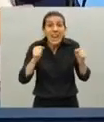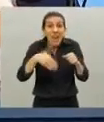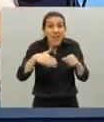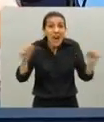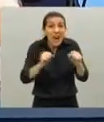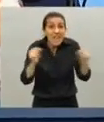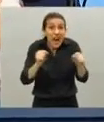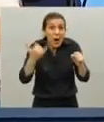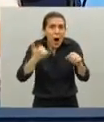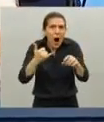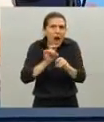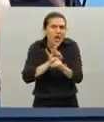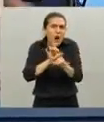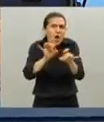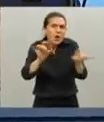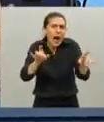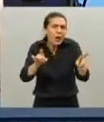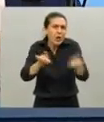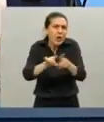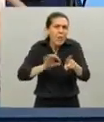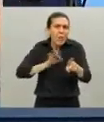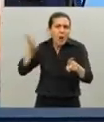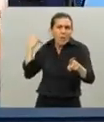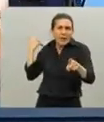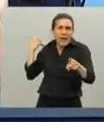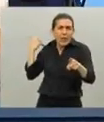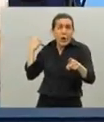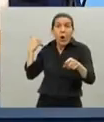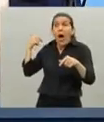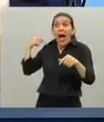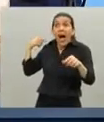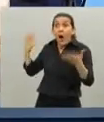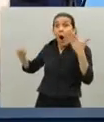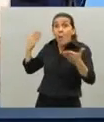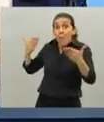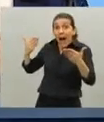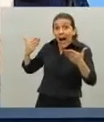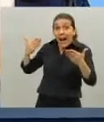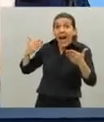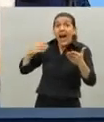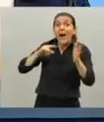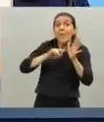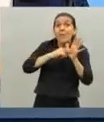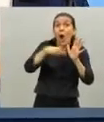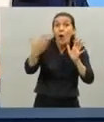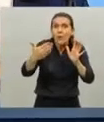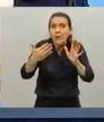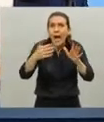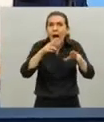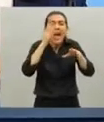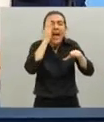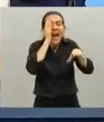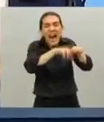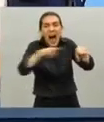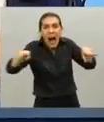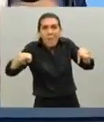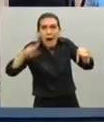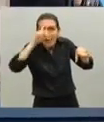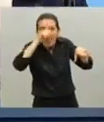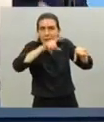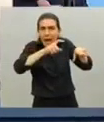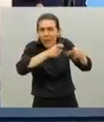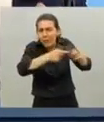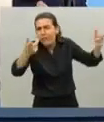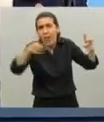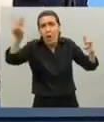infecciosas como el invierno pasado hoy tendríamos el doble de camas solo hablando del provincial y a eso tengo que